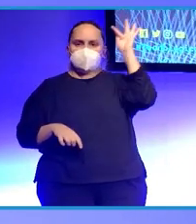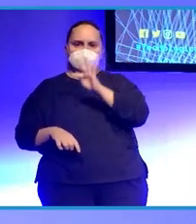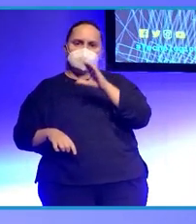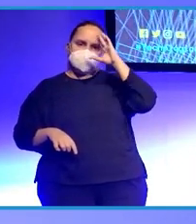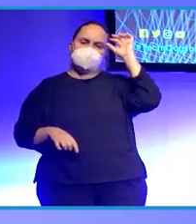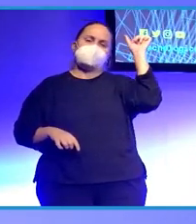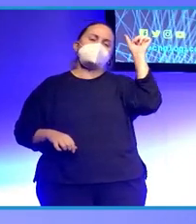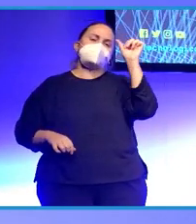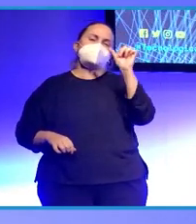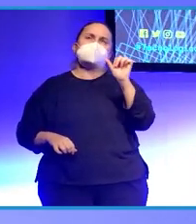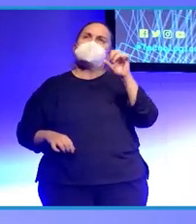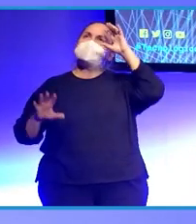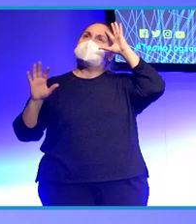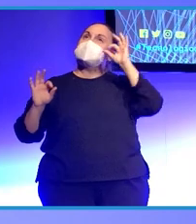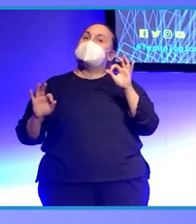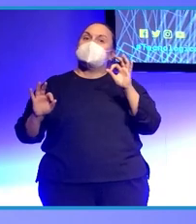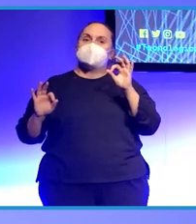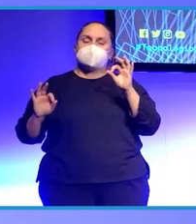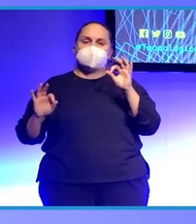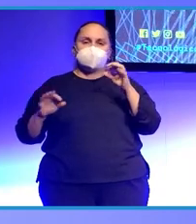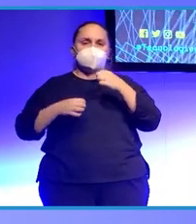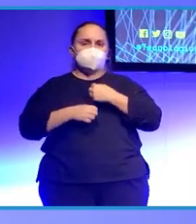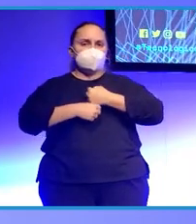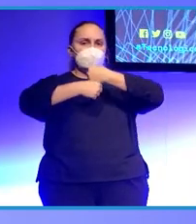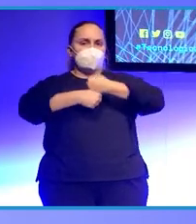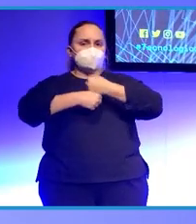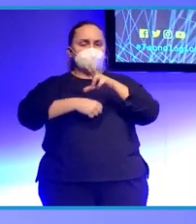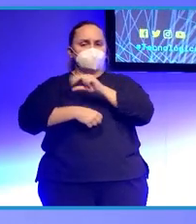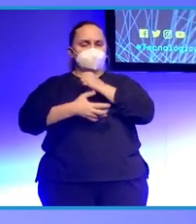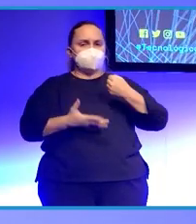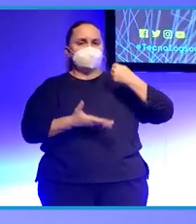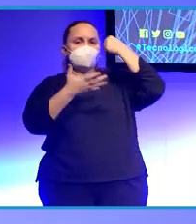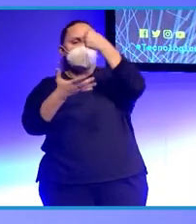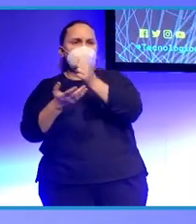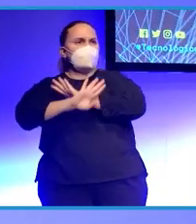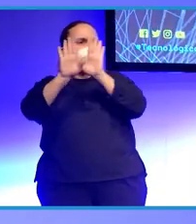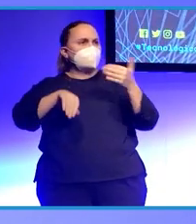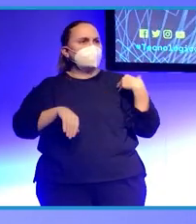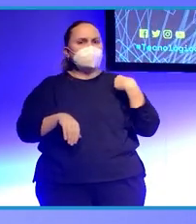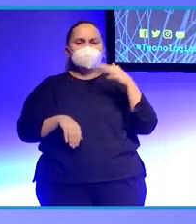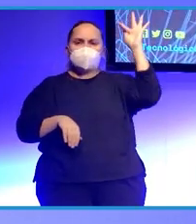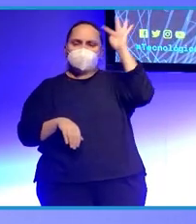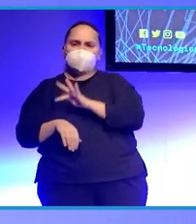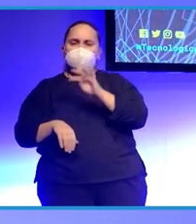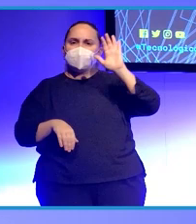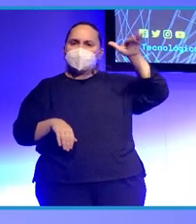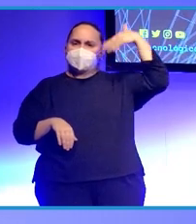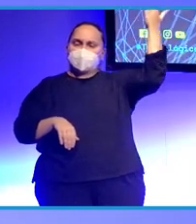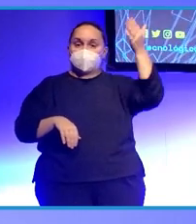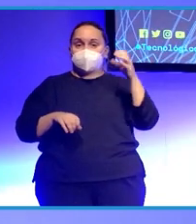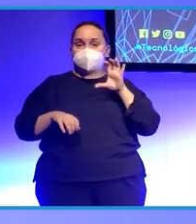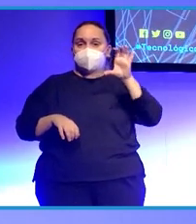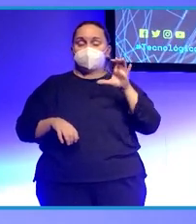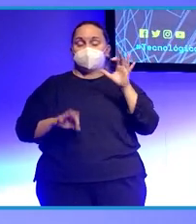que ha sido creo que la última que se llevó el Oscar a la mejor película extranjera, una película danesa que se llama Otra Ronda. Y la película